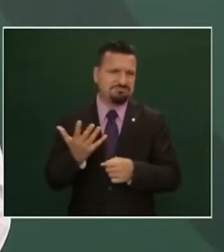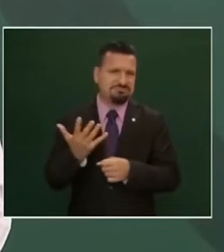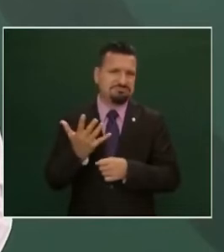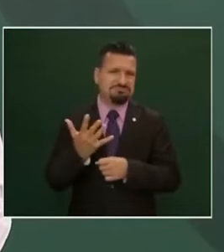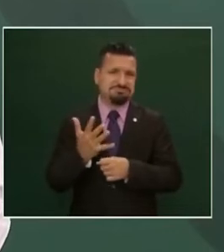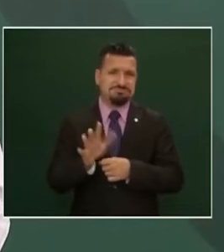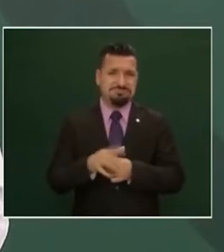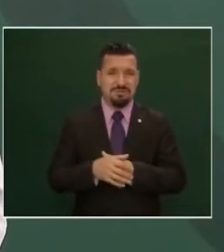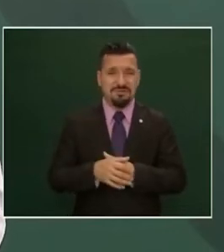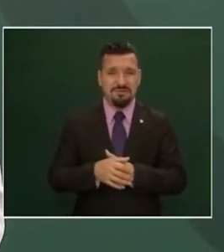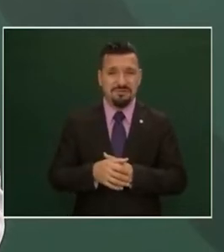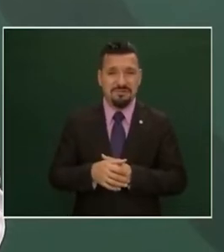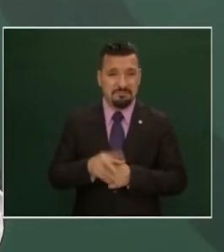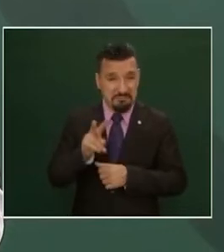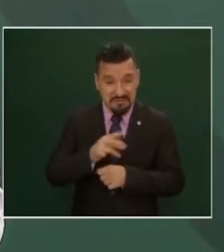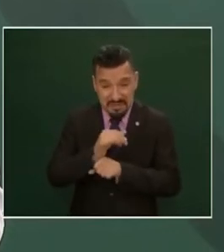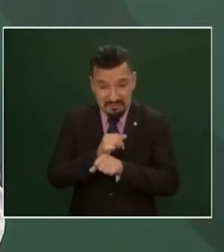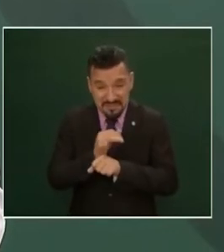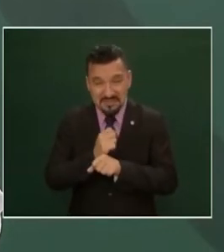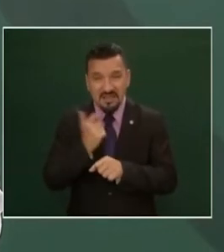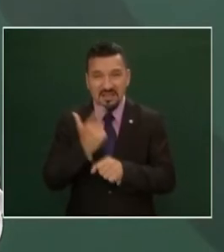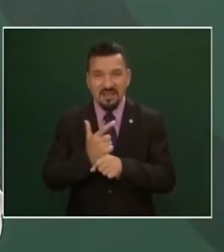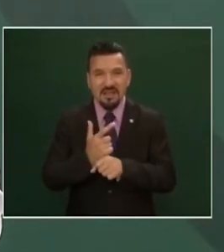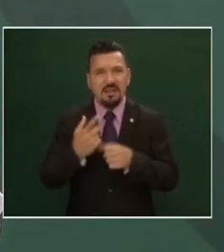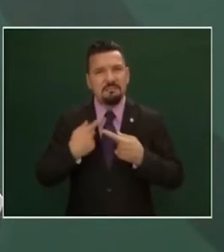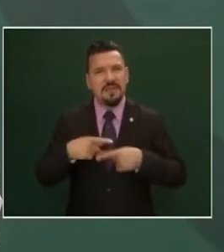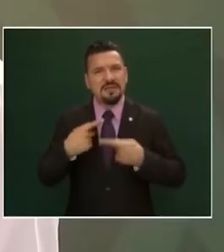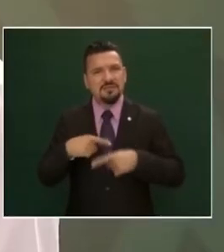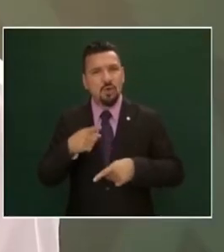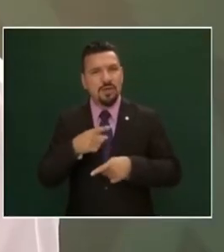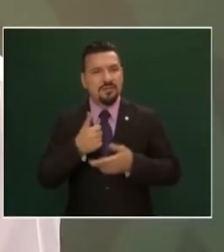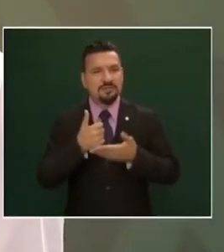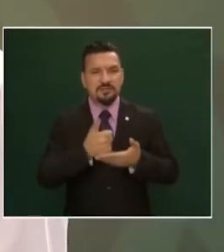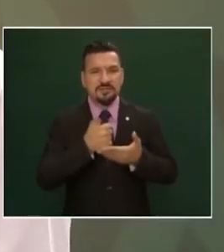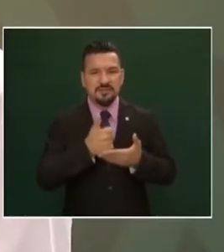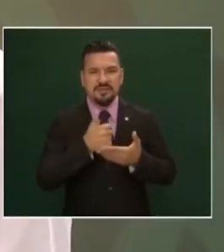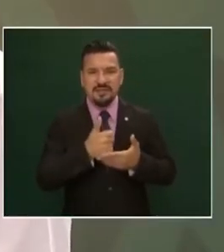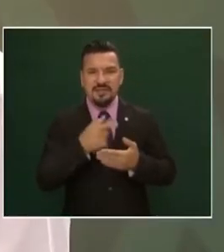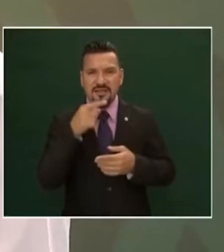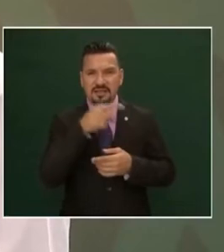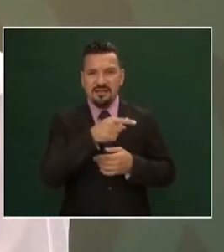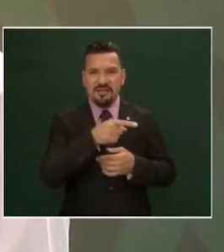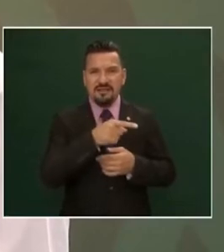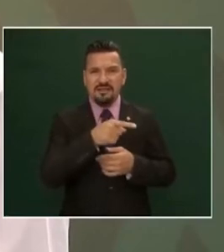de los seguidores eran bots